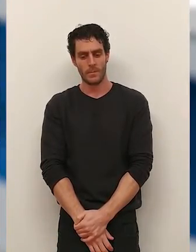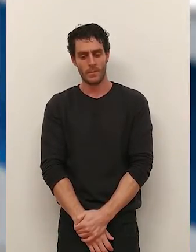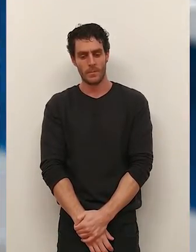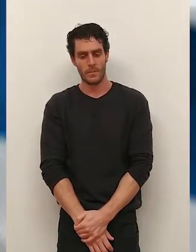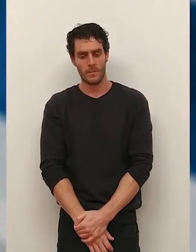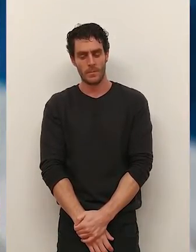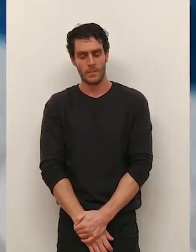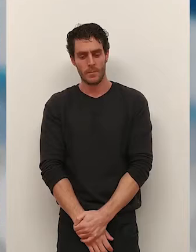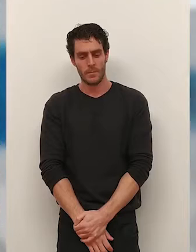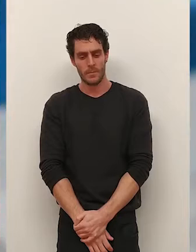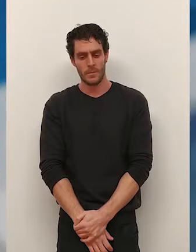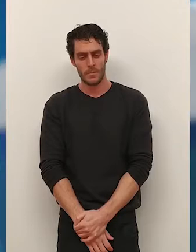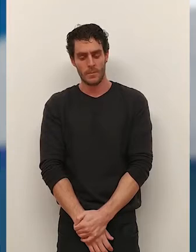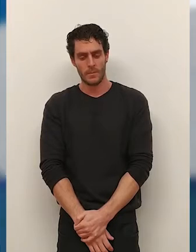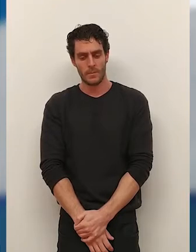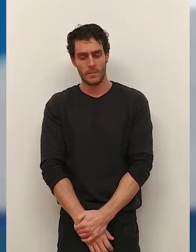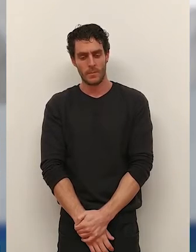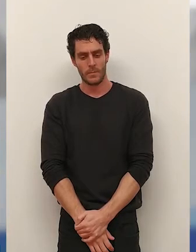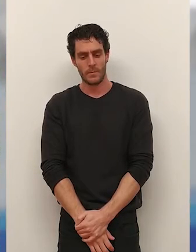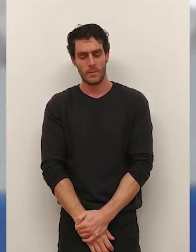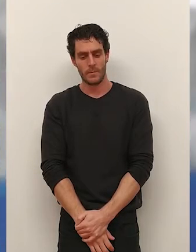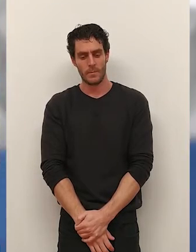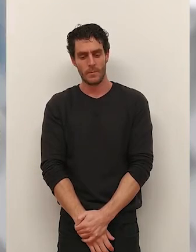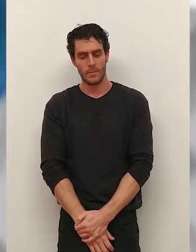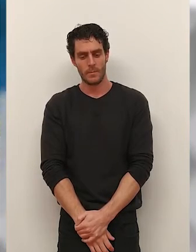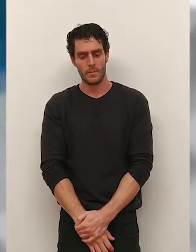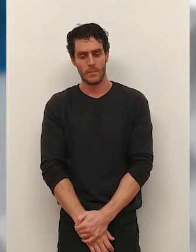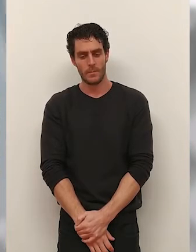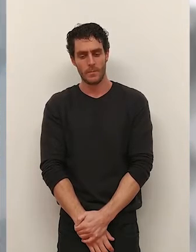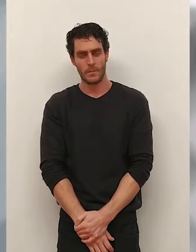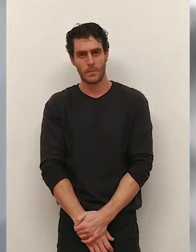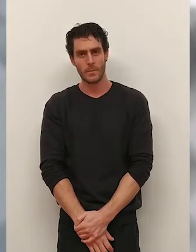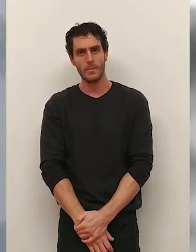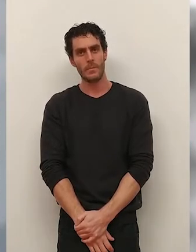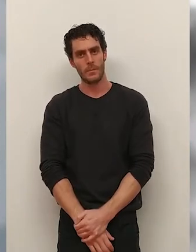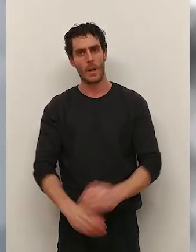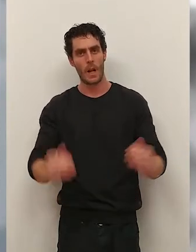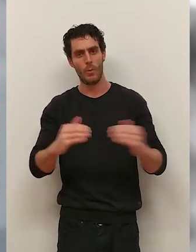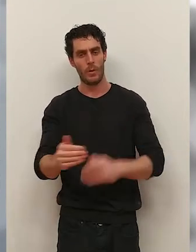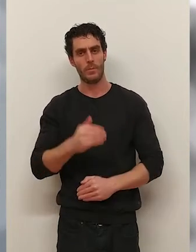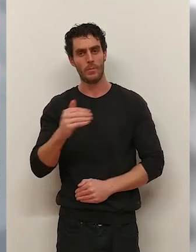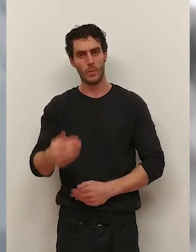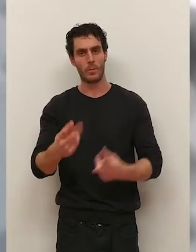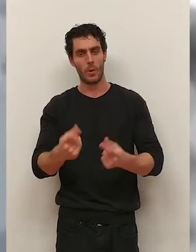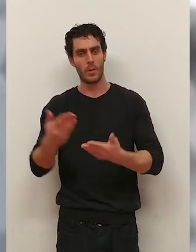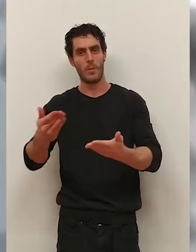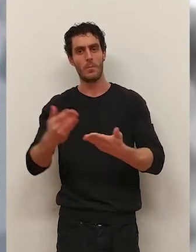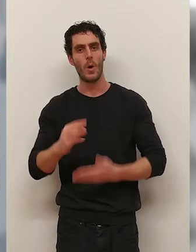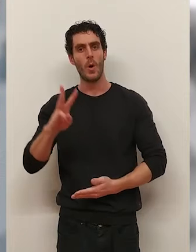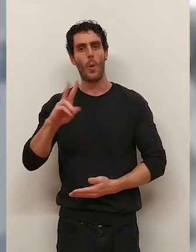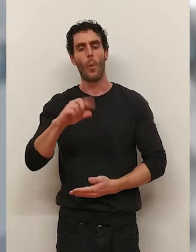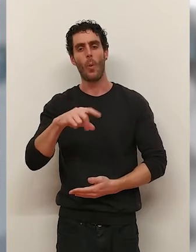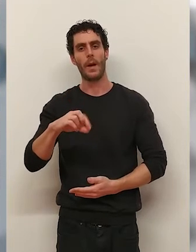un buen seguro agrario que garantice tu tranquilidad. Agroseguro trabaja sobre seguro. El próximo jueves Logroño acoge